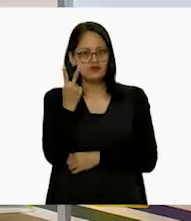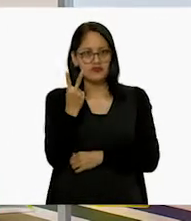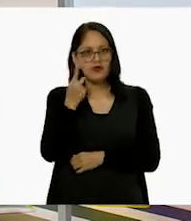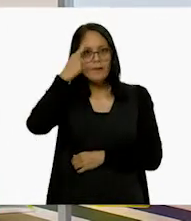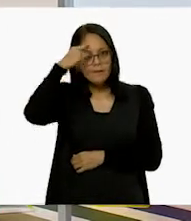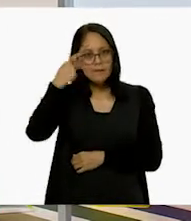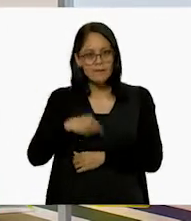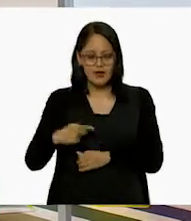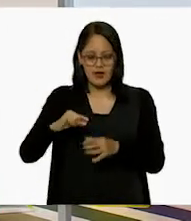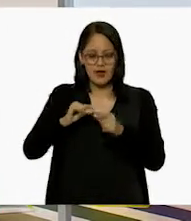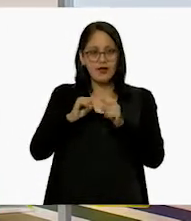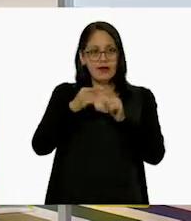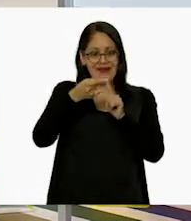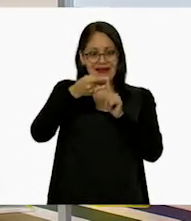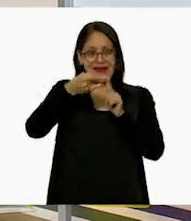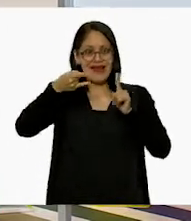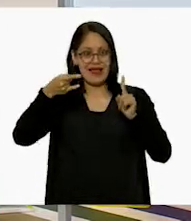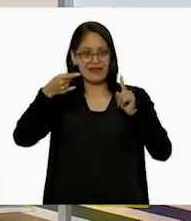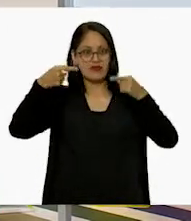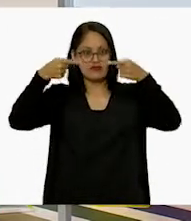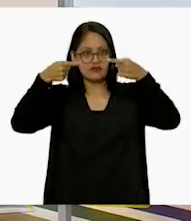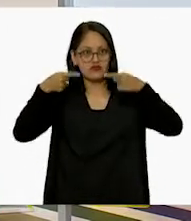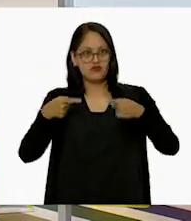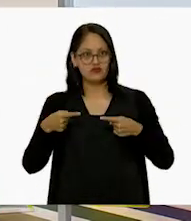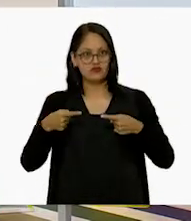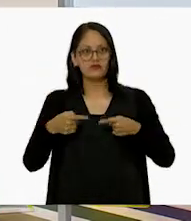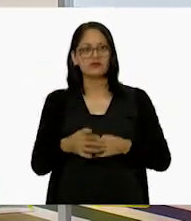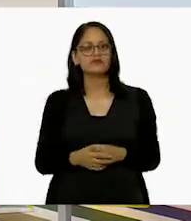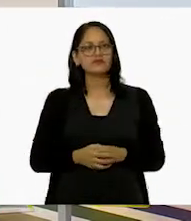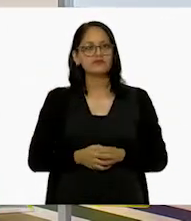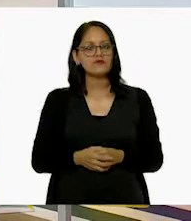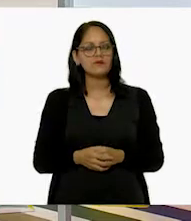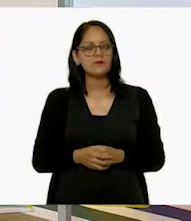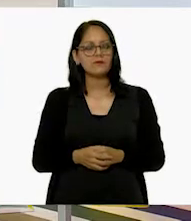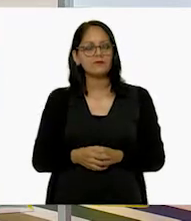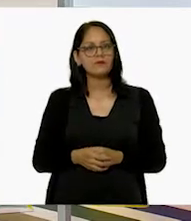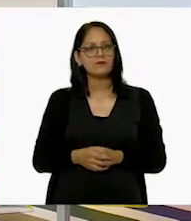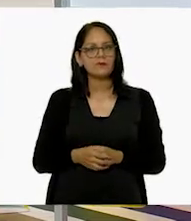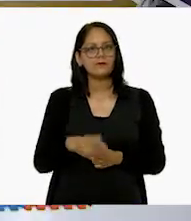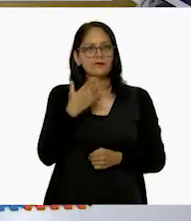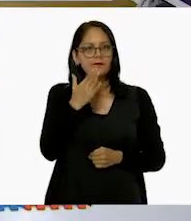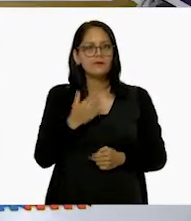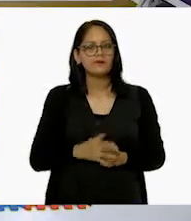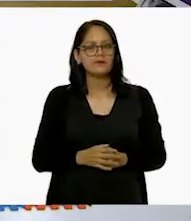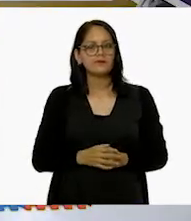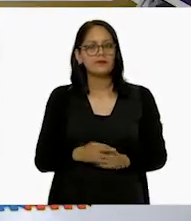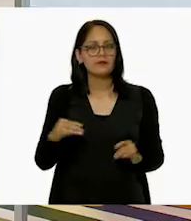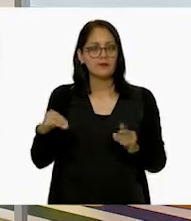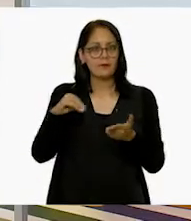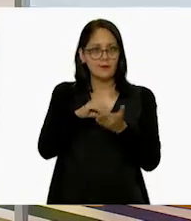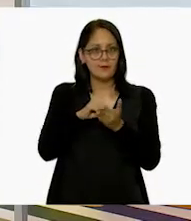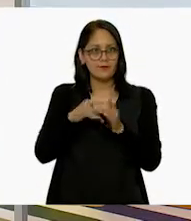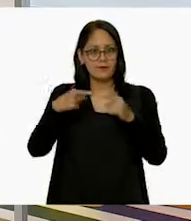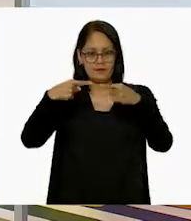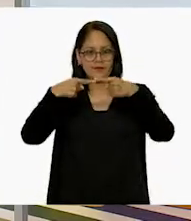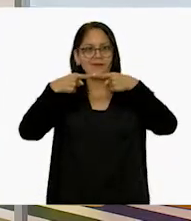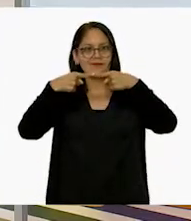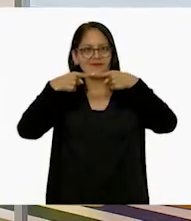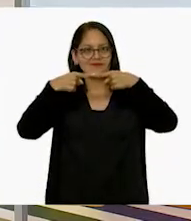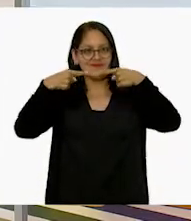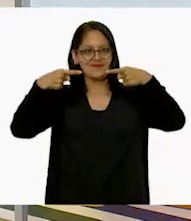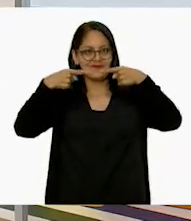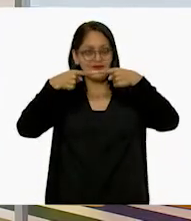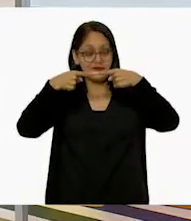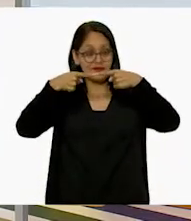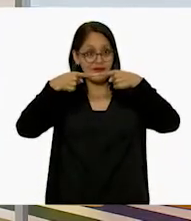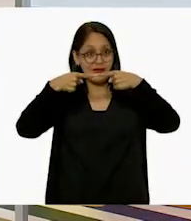hacer la parte más larga, ¿verdad? Cierto. Bien. Entonces, vamos a ponerlo aquí. ¿Y crees que